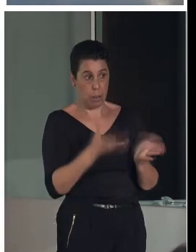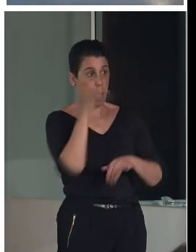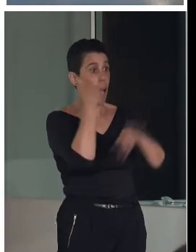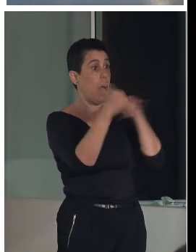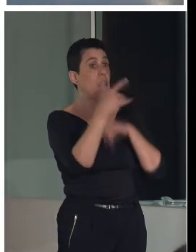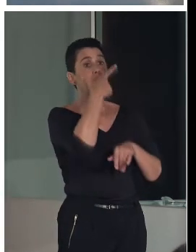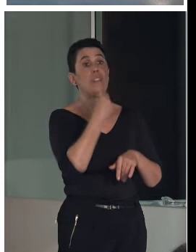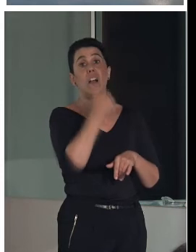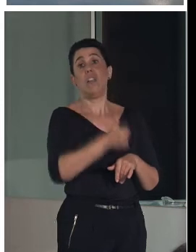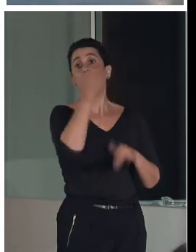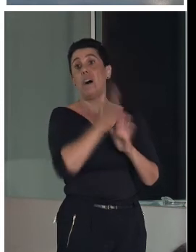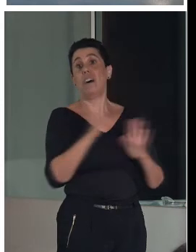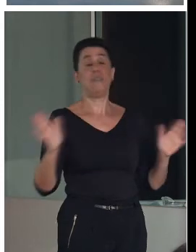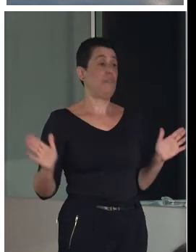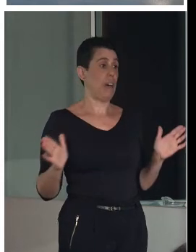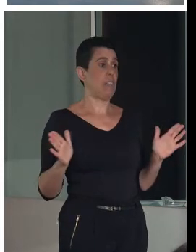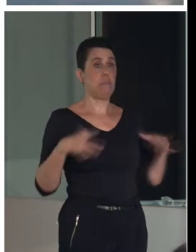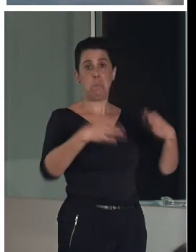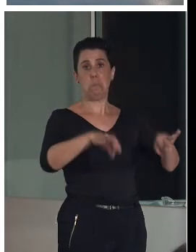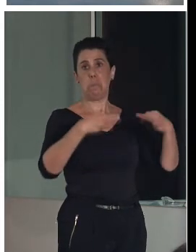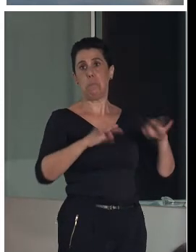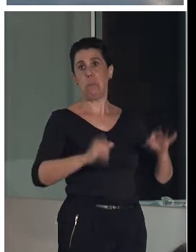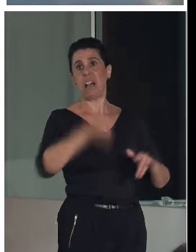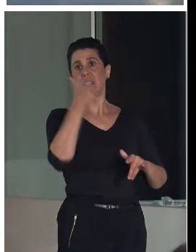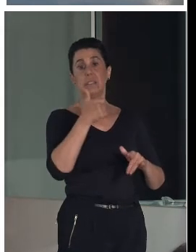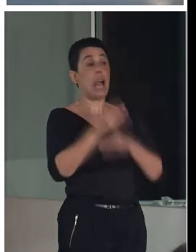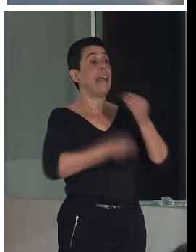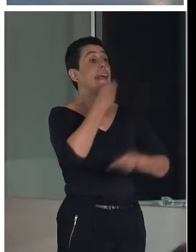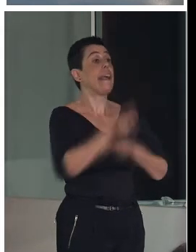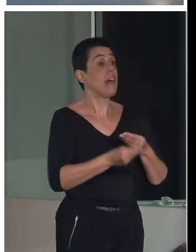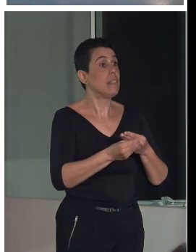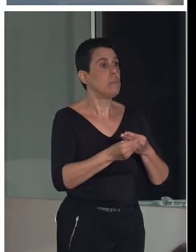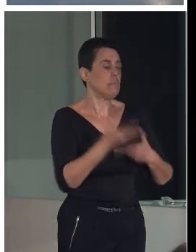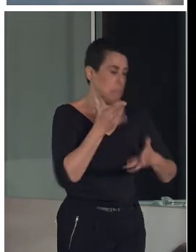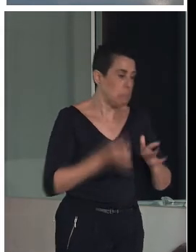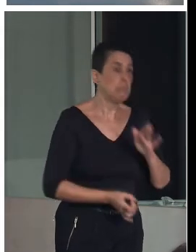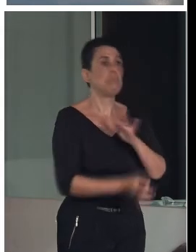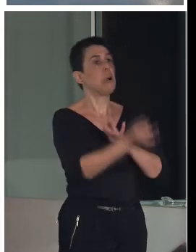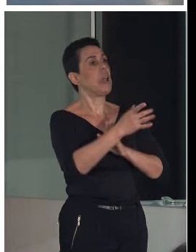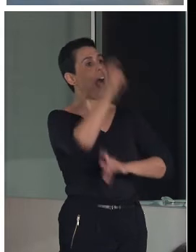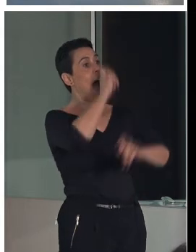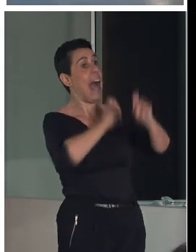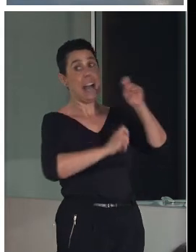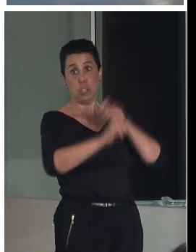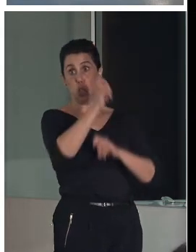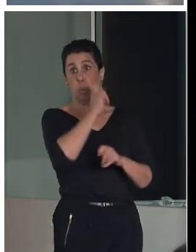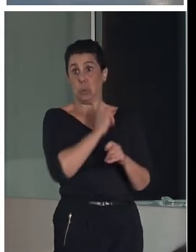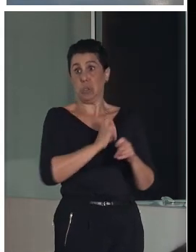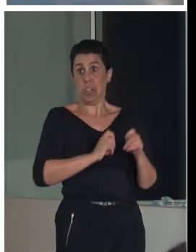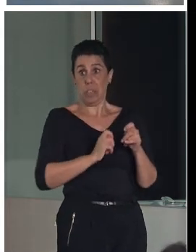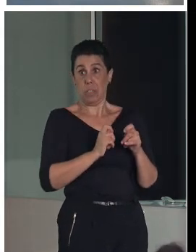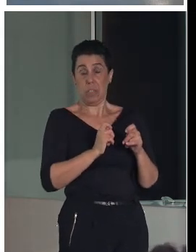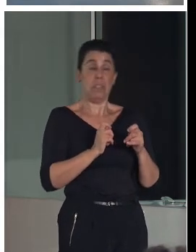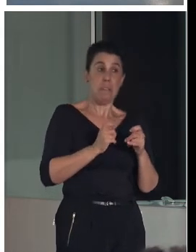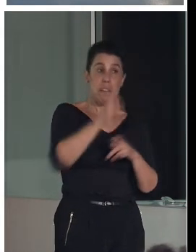sencillo, es decir, aplicamos la simplicidad, que es una asociación. Esas asociaciones que, en esencia, a